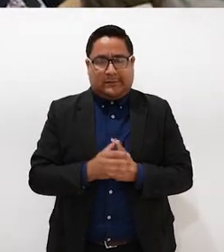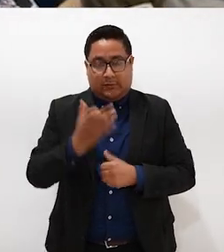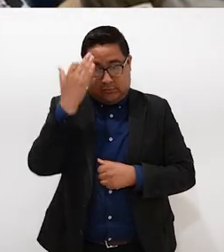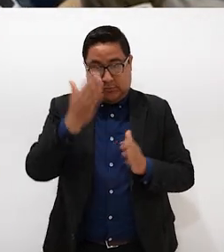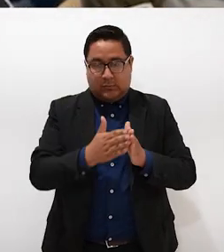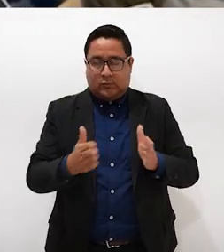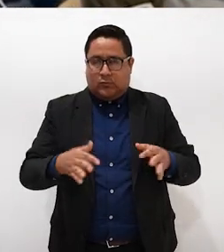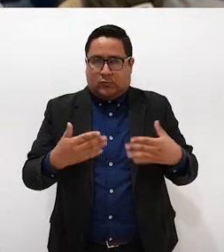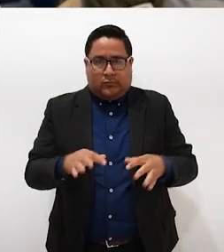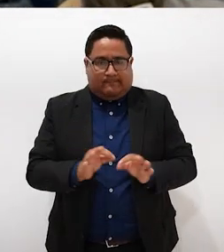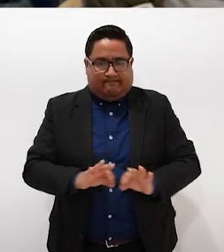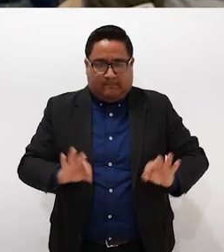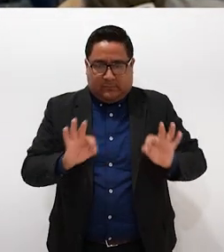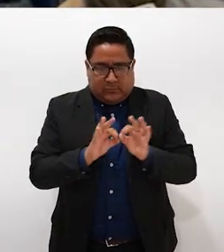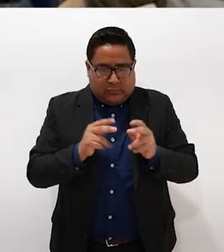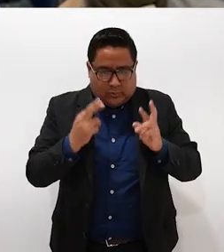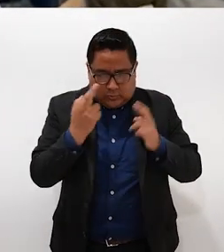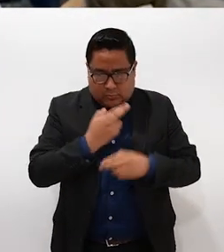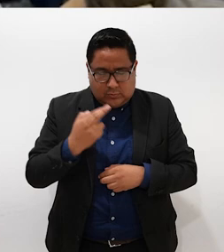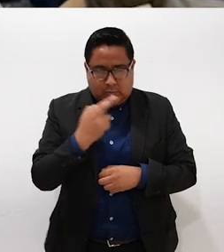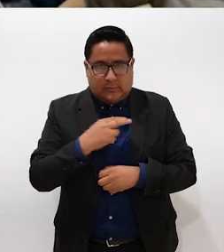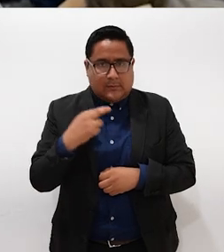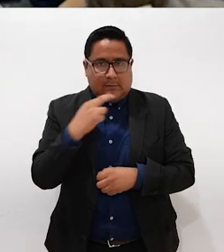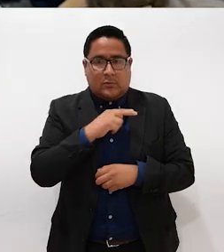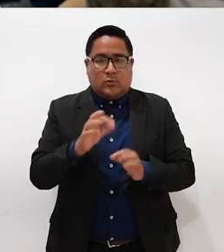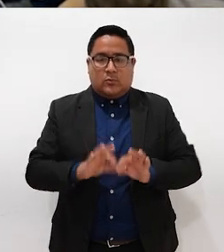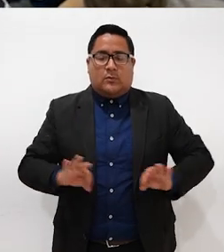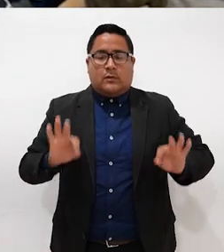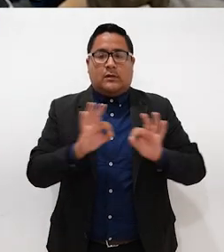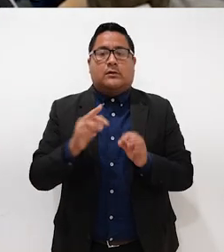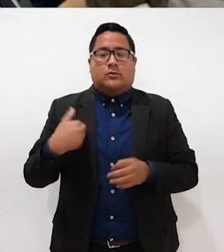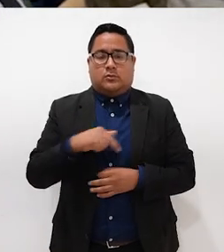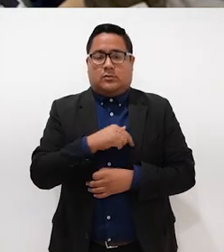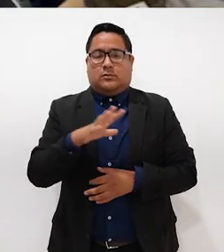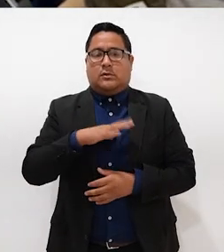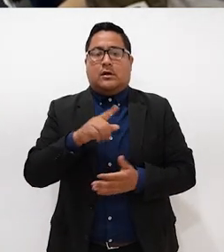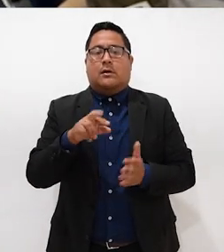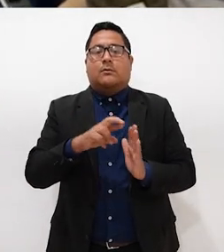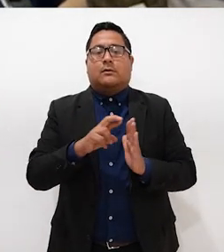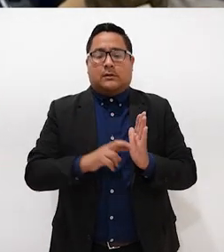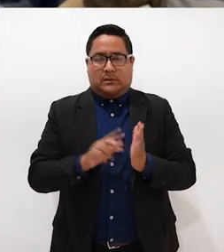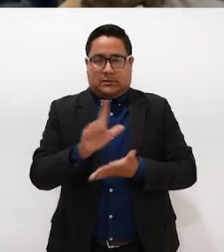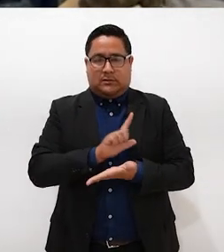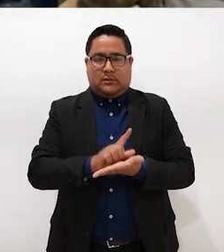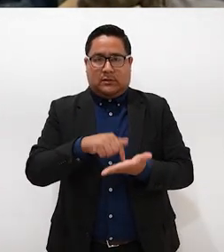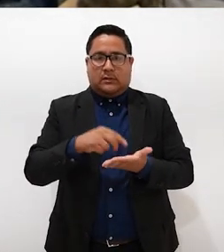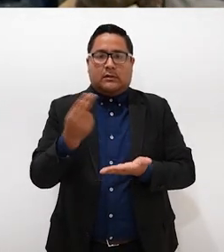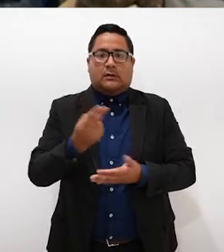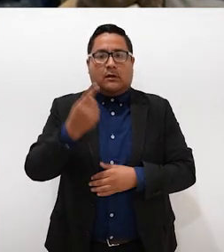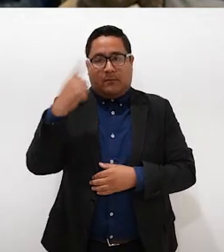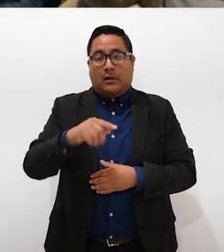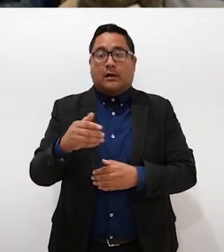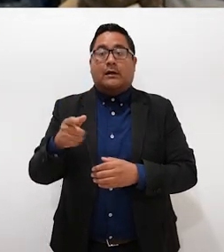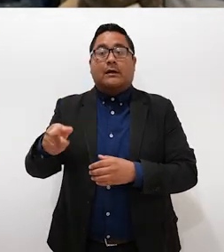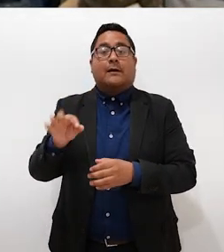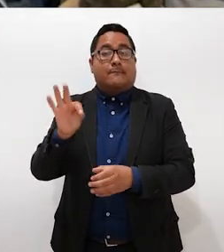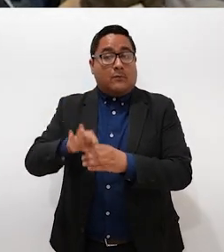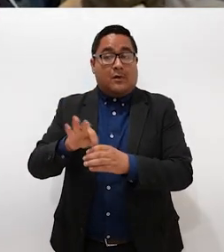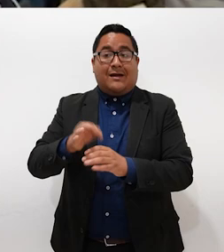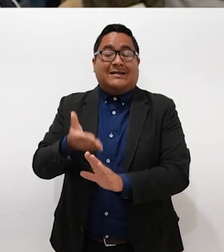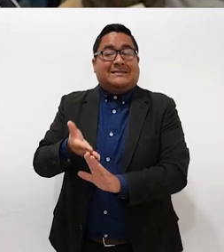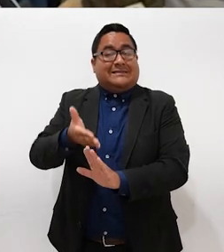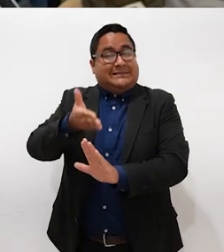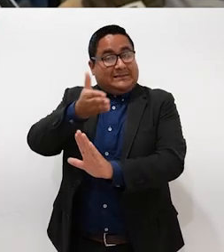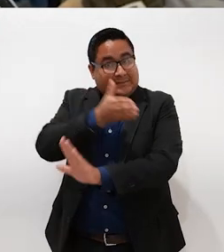tiempos son apremiantes para nosotros y es muy importante que contemos con las reglas y las leyes necesarias para que antes del proceso electoral